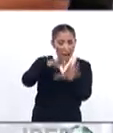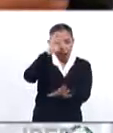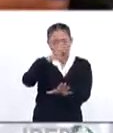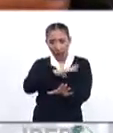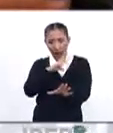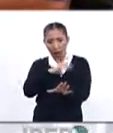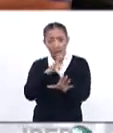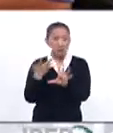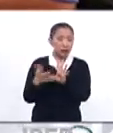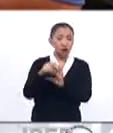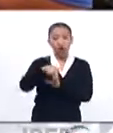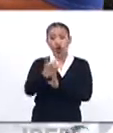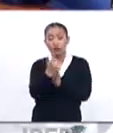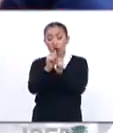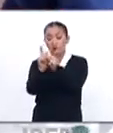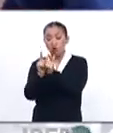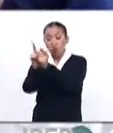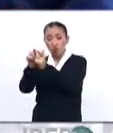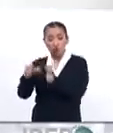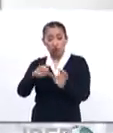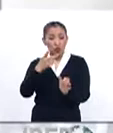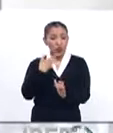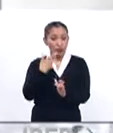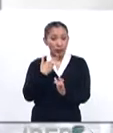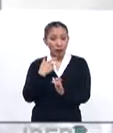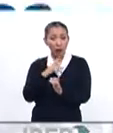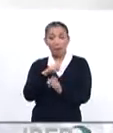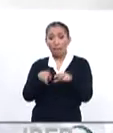incluye a por lo menos 12 partidos políticos.